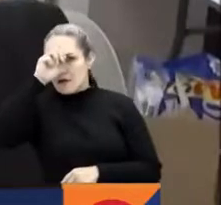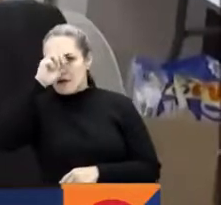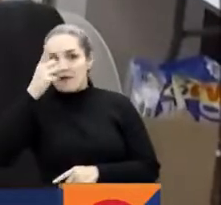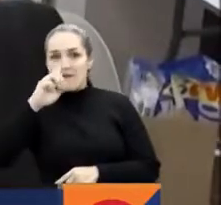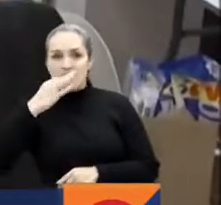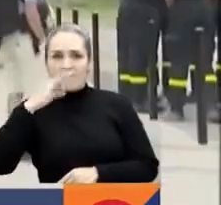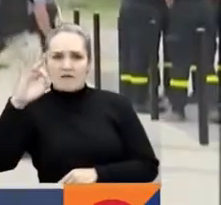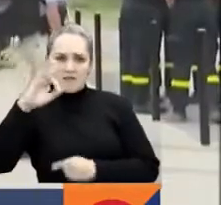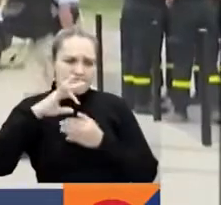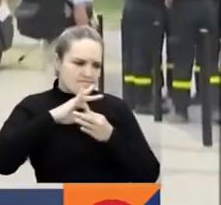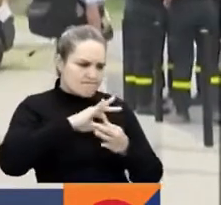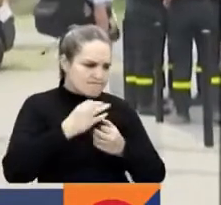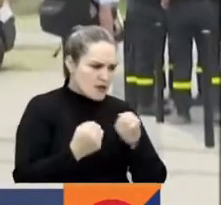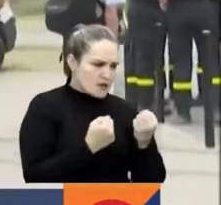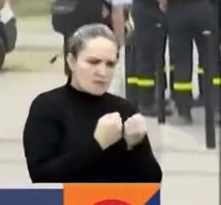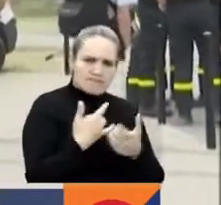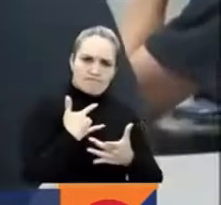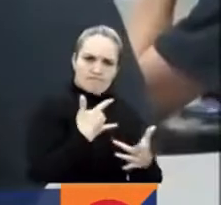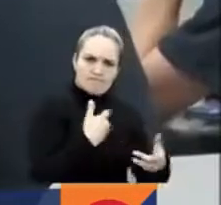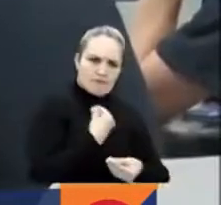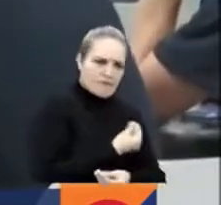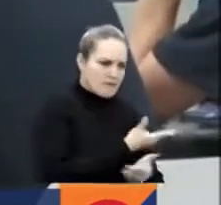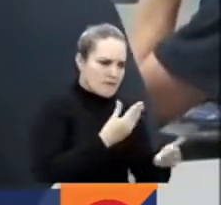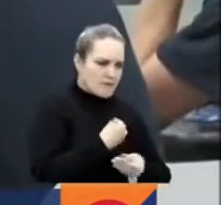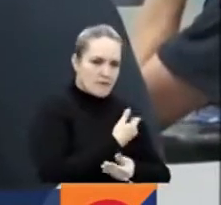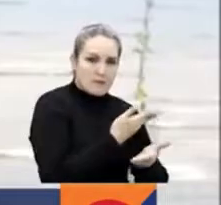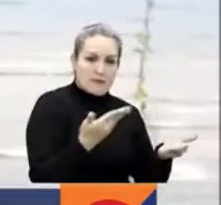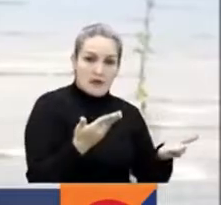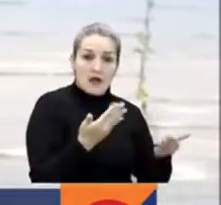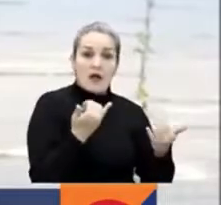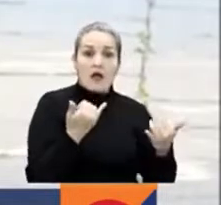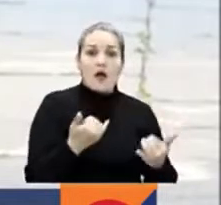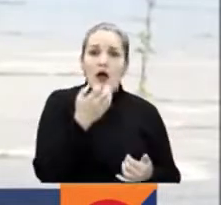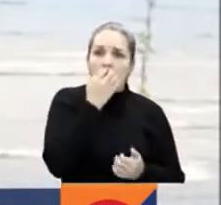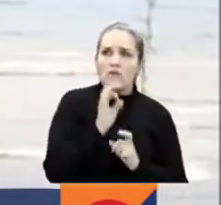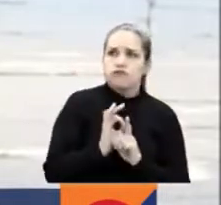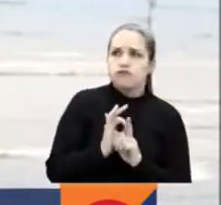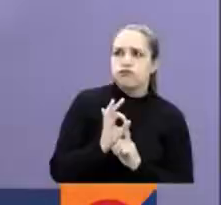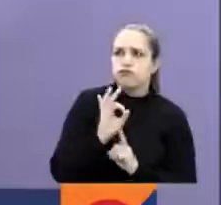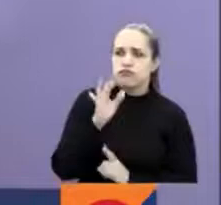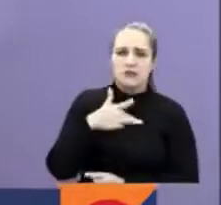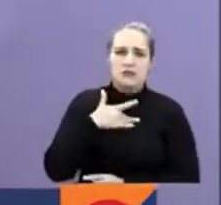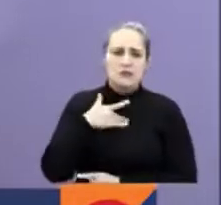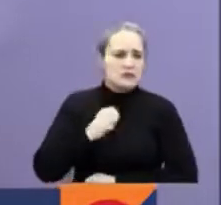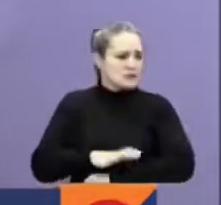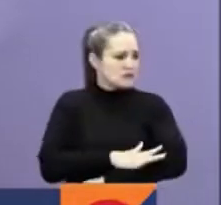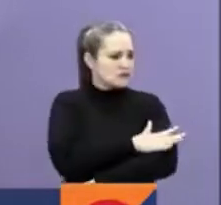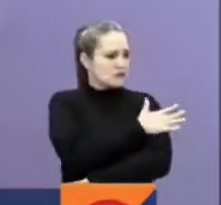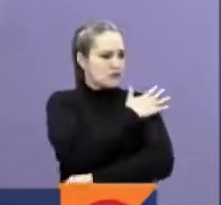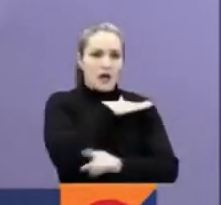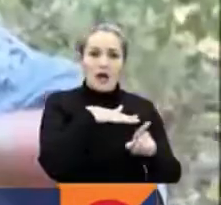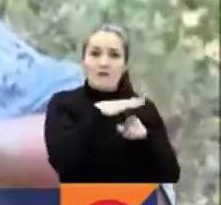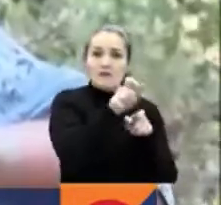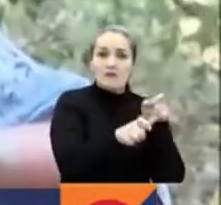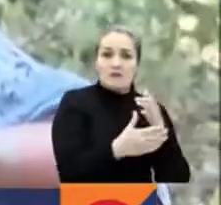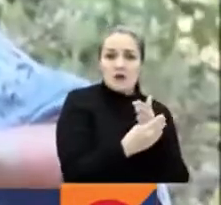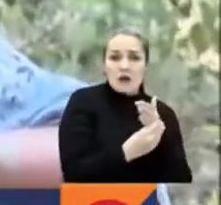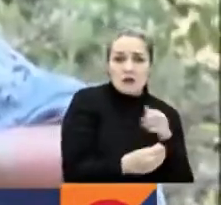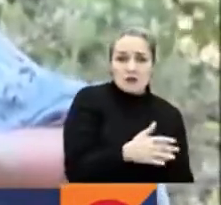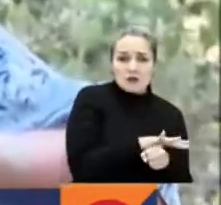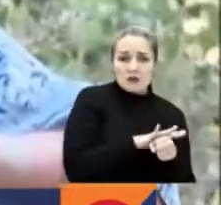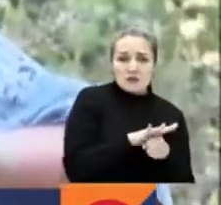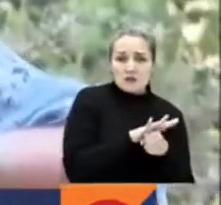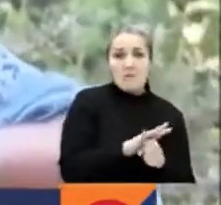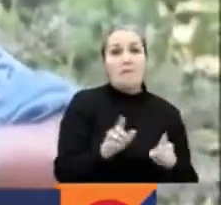impulsan estas ayudas cuando el repunte cálido es más sensorial que nunca y afecta a los más necesitados. Aún así, el